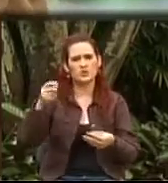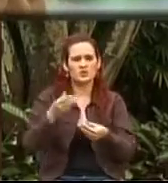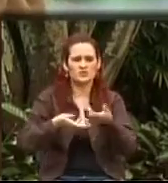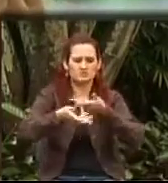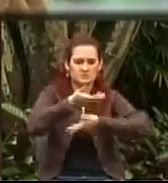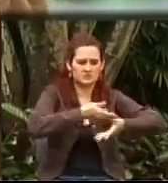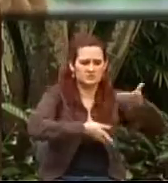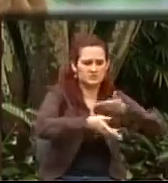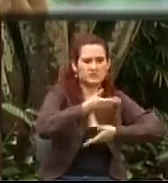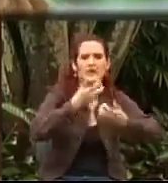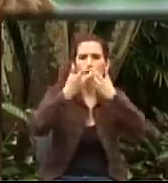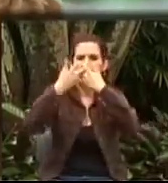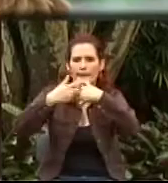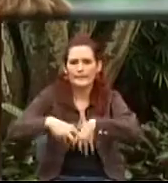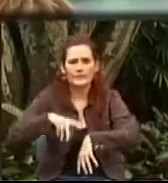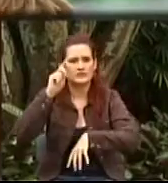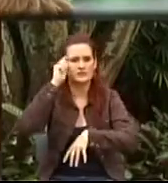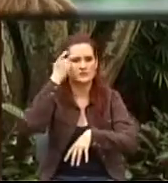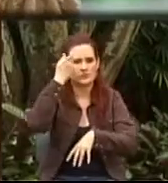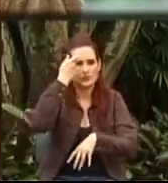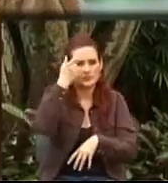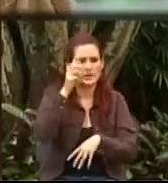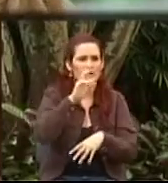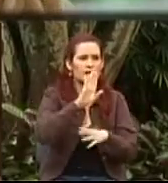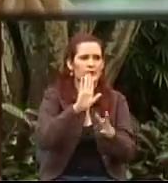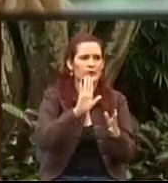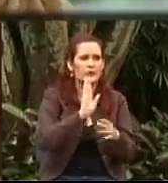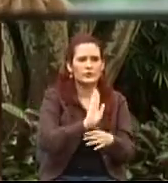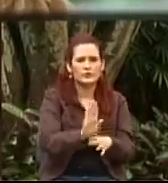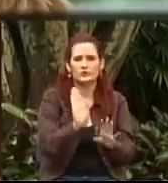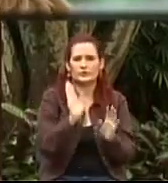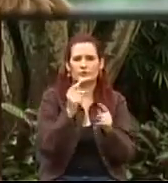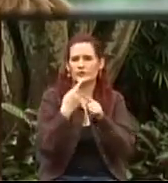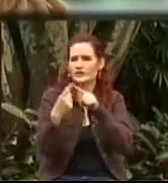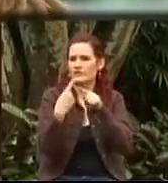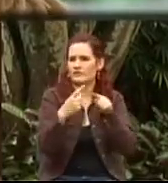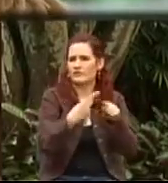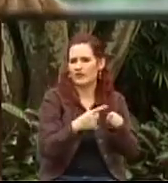ser tanto de la empresa, del Estado, del ente privado y del ente público como tal.